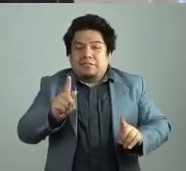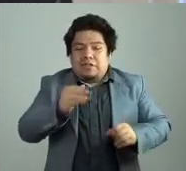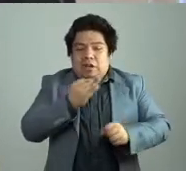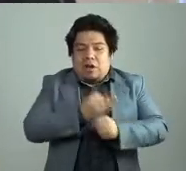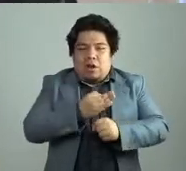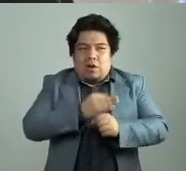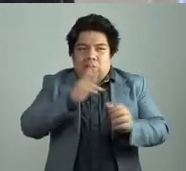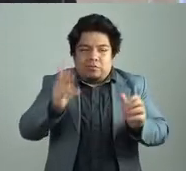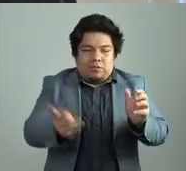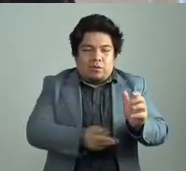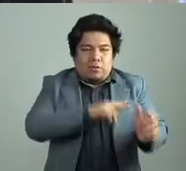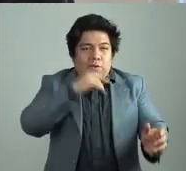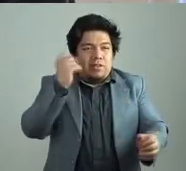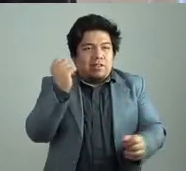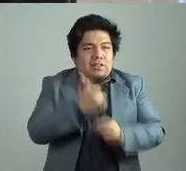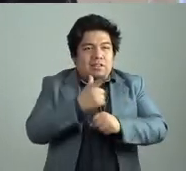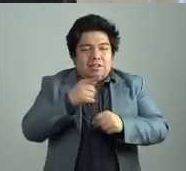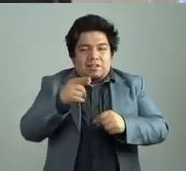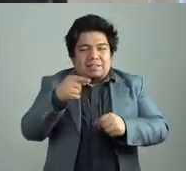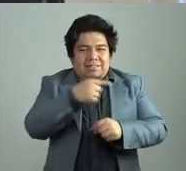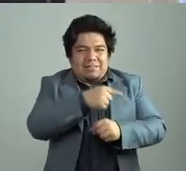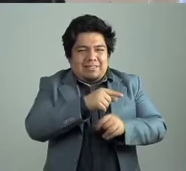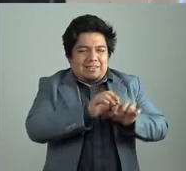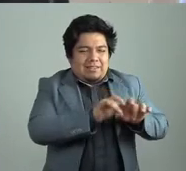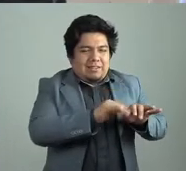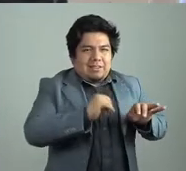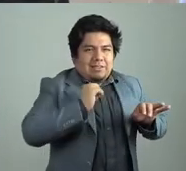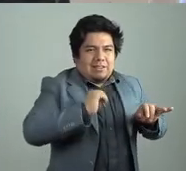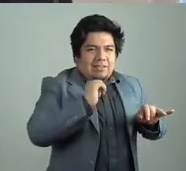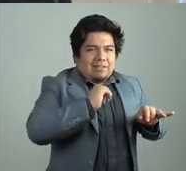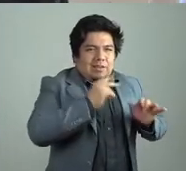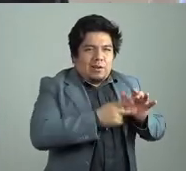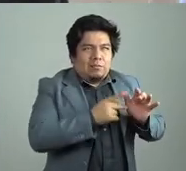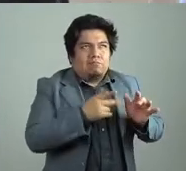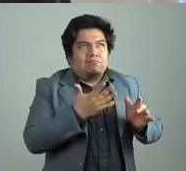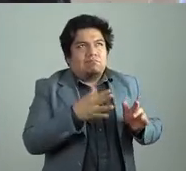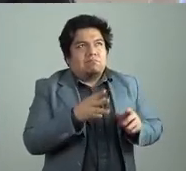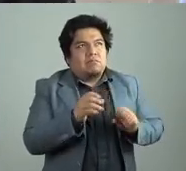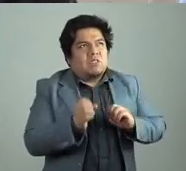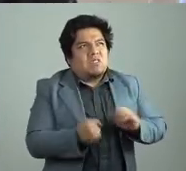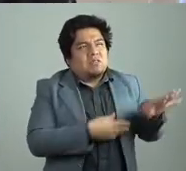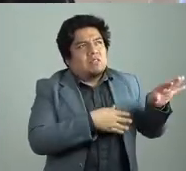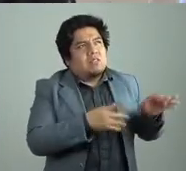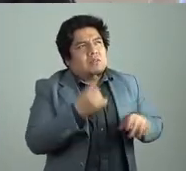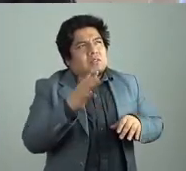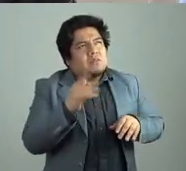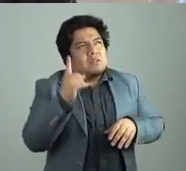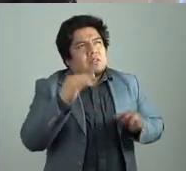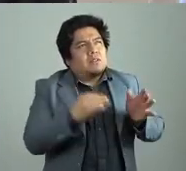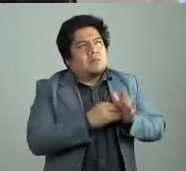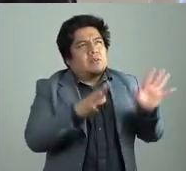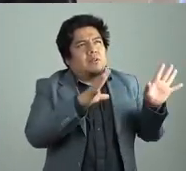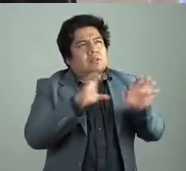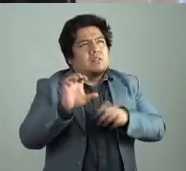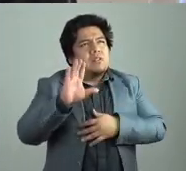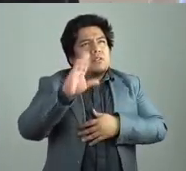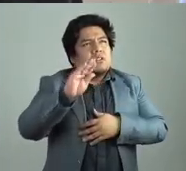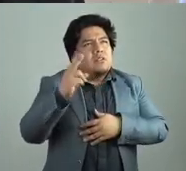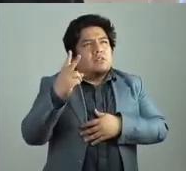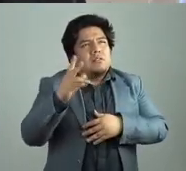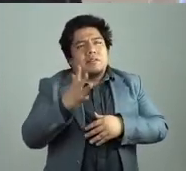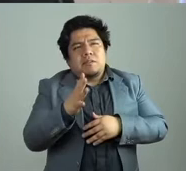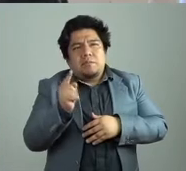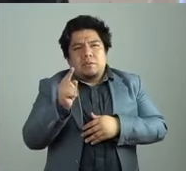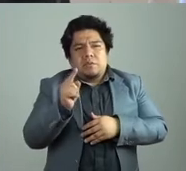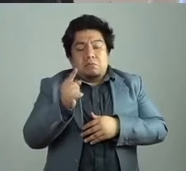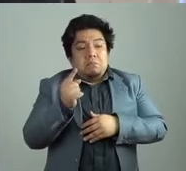redescubrimiento de esta máquina, ¿no? Que había dejado en el año 92, fue la última vez que la usé, ¿no? De